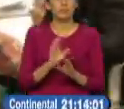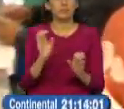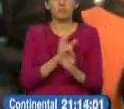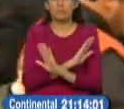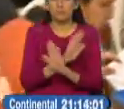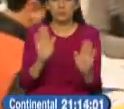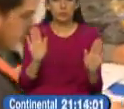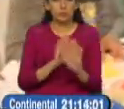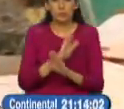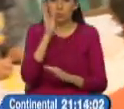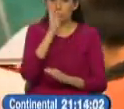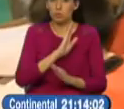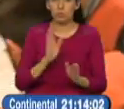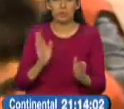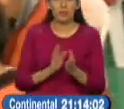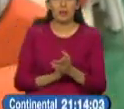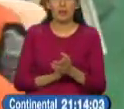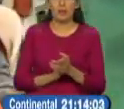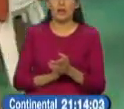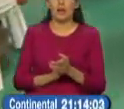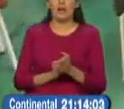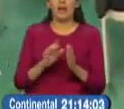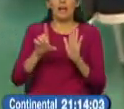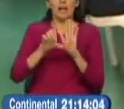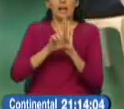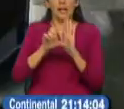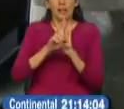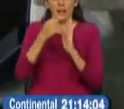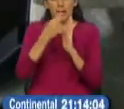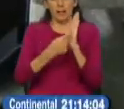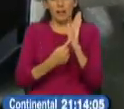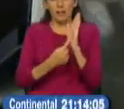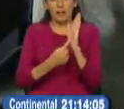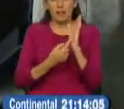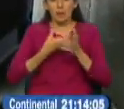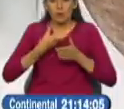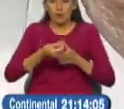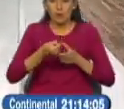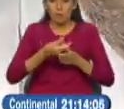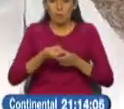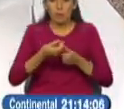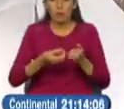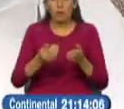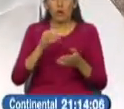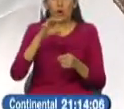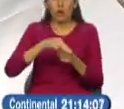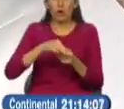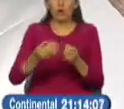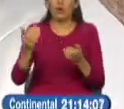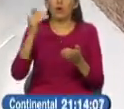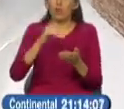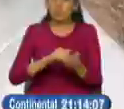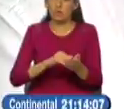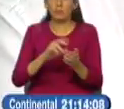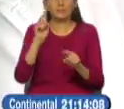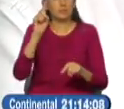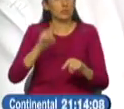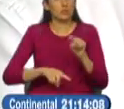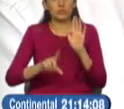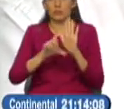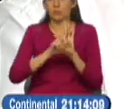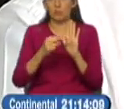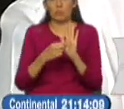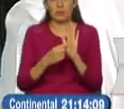del máximo organismo electoral basándose en la normativa actual asegura que un reconteo total no es posible. La afirmación la hace Jorge Acosta. Del